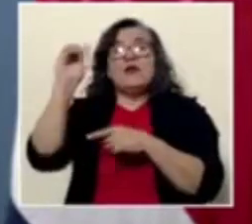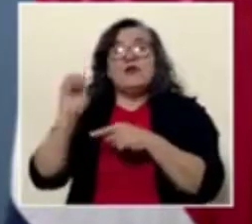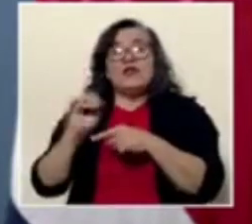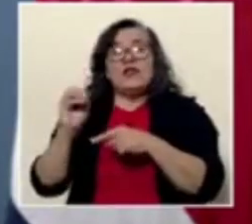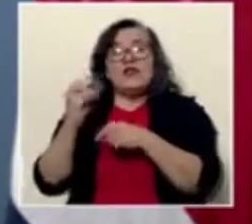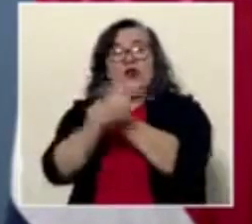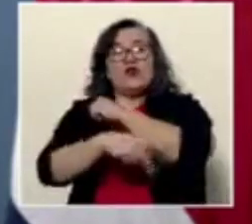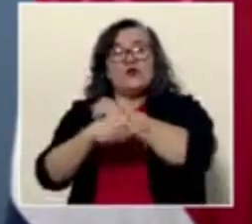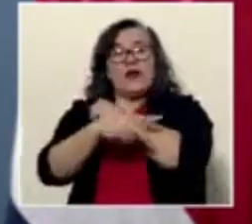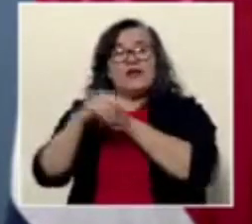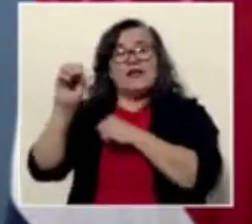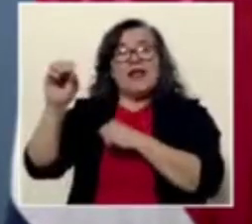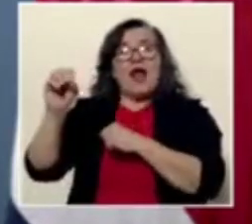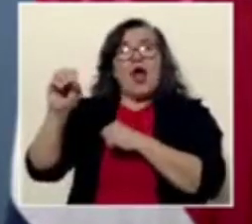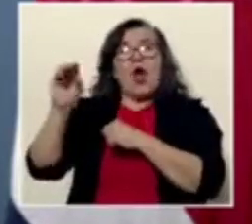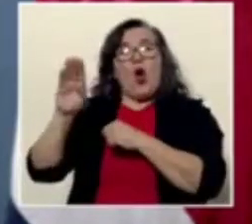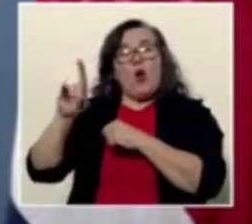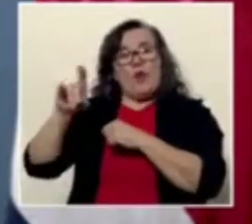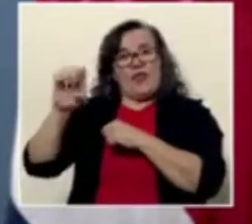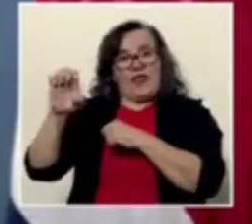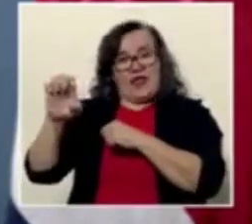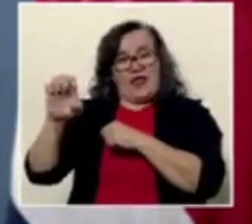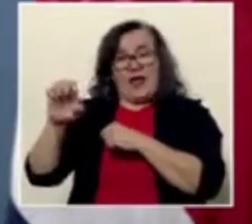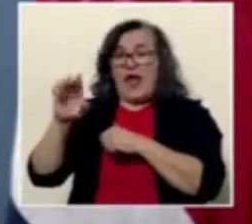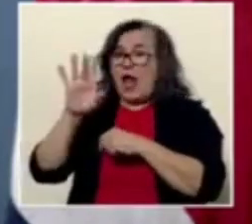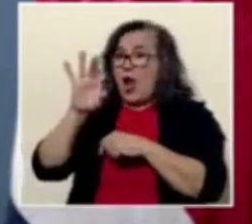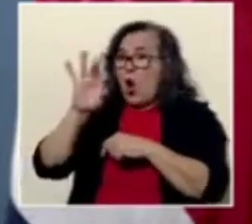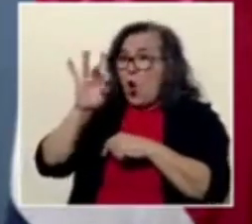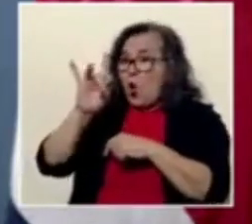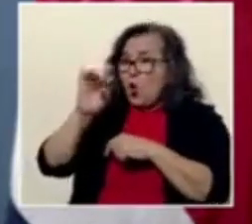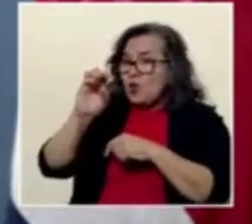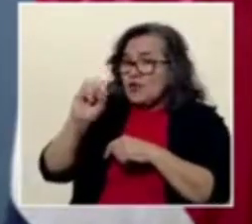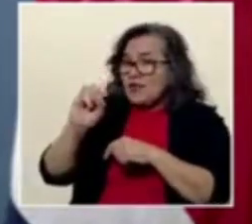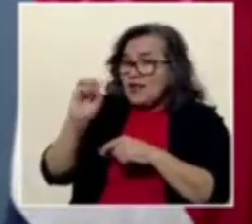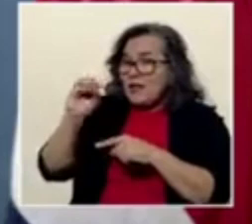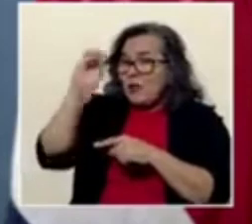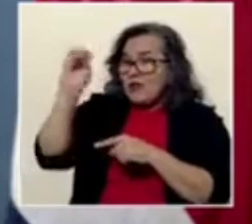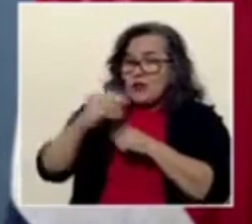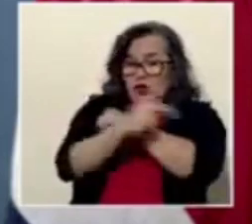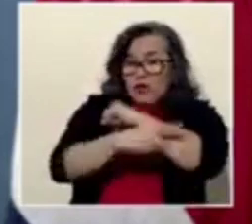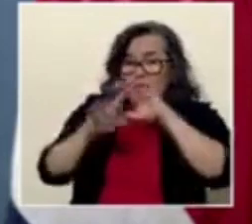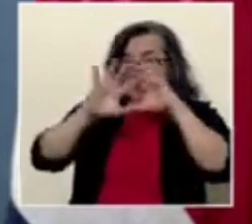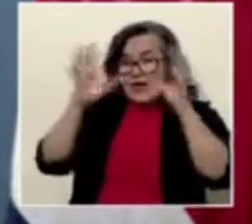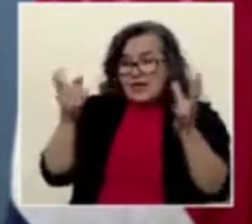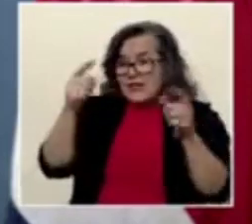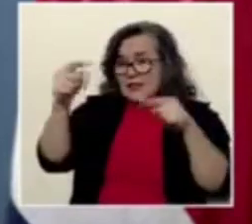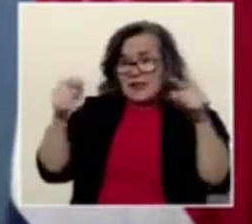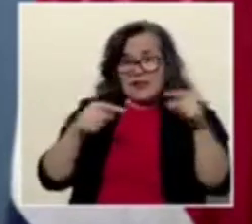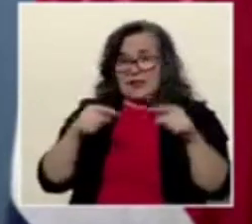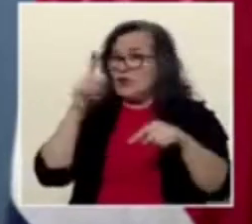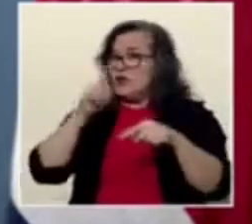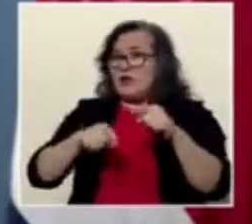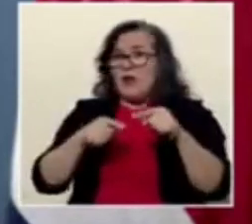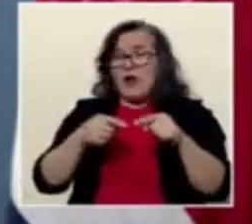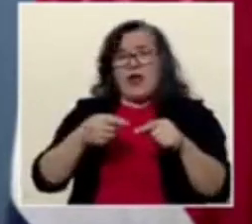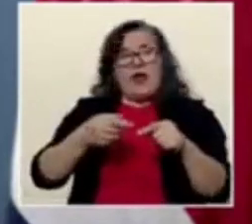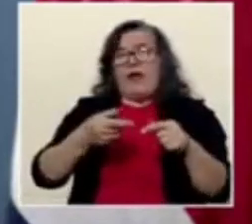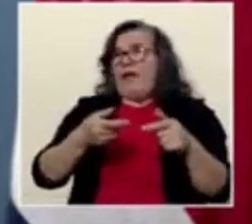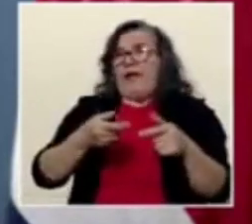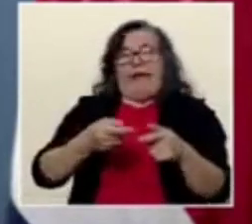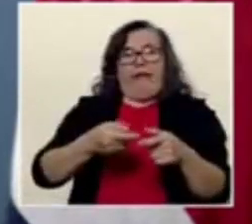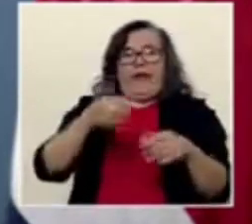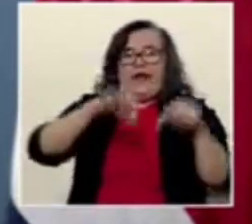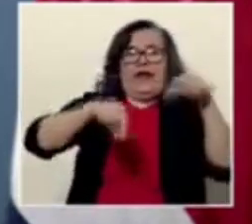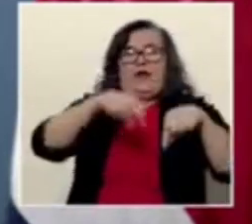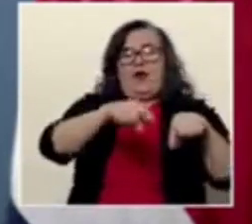los países de la OCDE. Si en el 80% de los productos de los países de la OCDE no se puede echar el polvo tal en el suelo